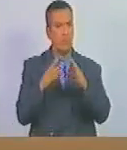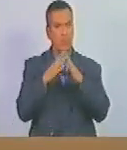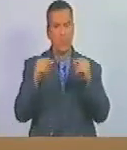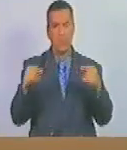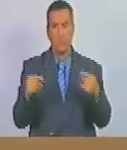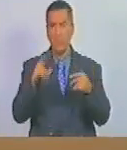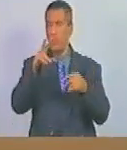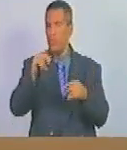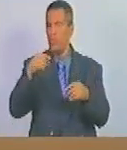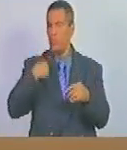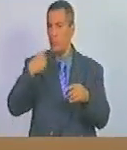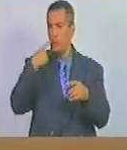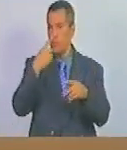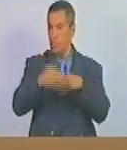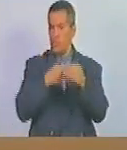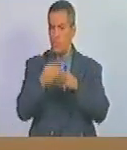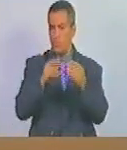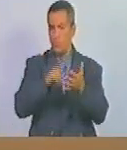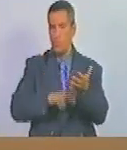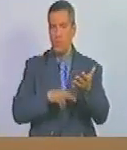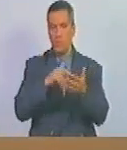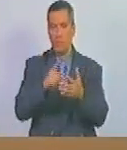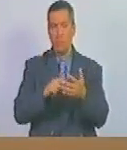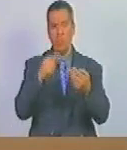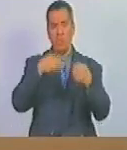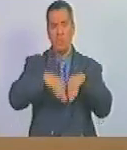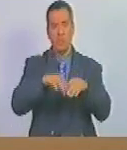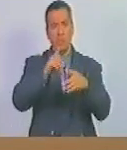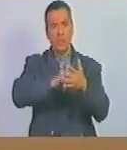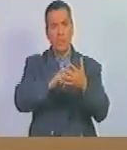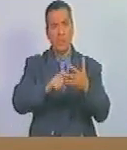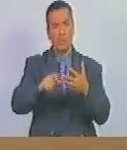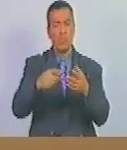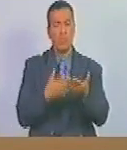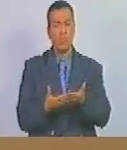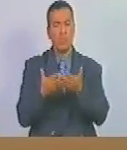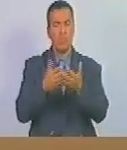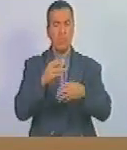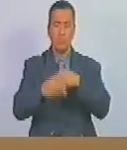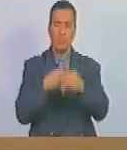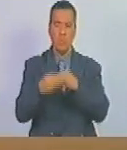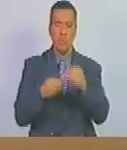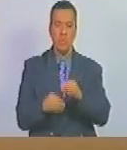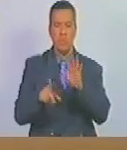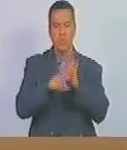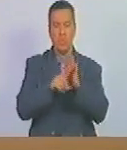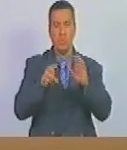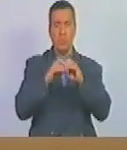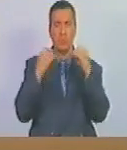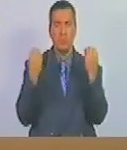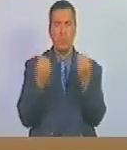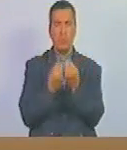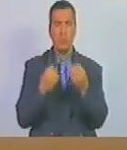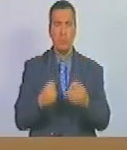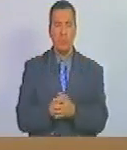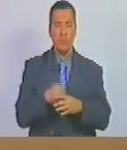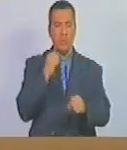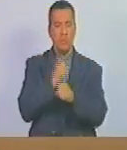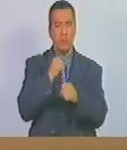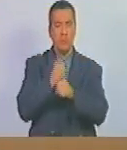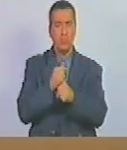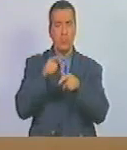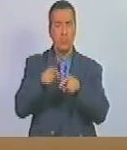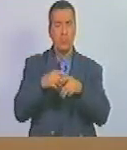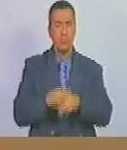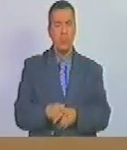lo no previsto en esta ley se aplicarán supletoriamente las disposiciones establecidas en la ley orgánica del trabajo